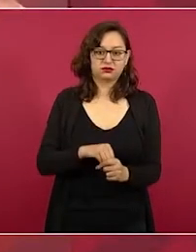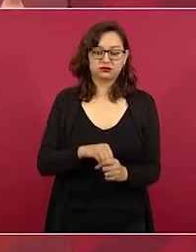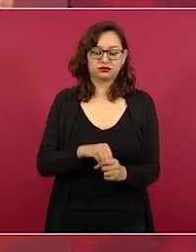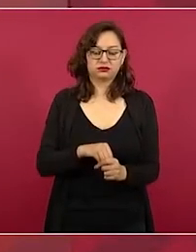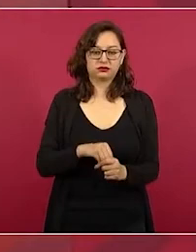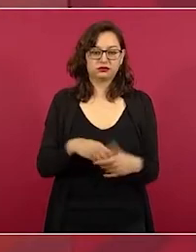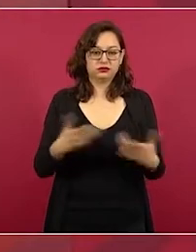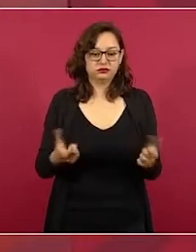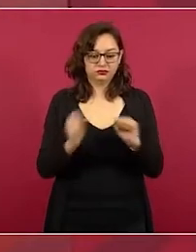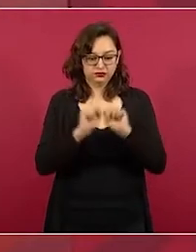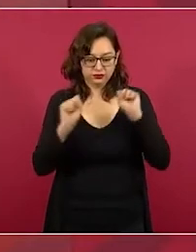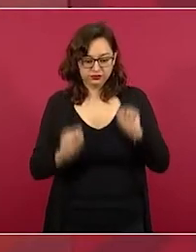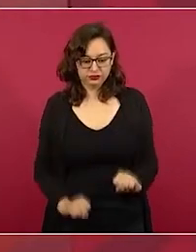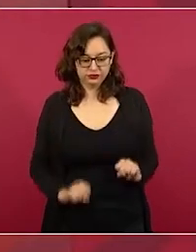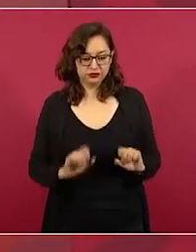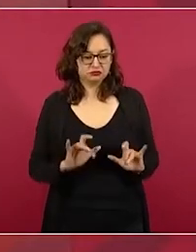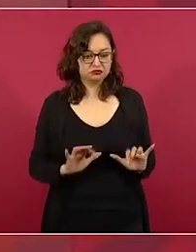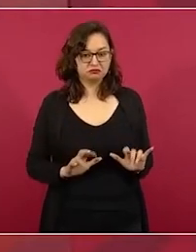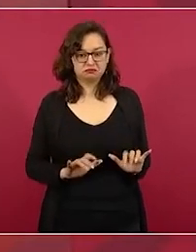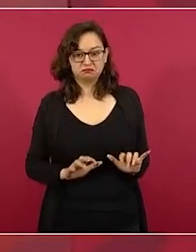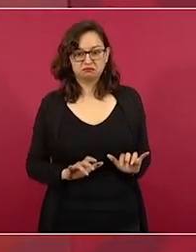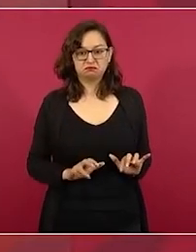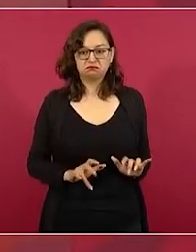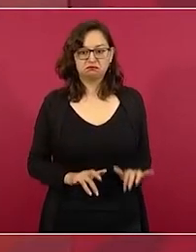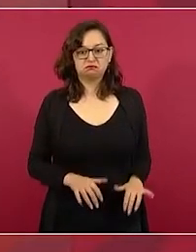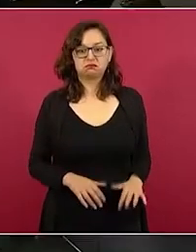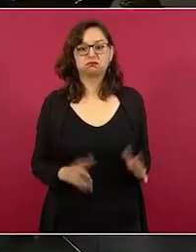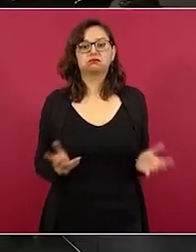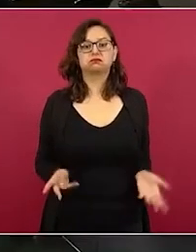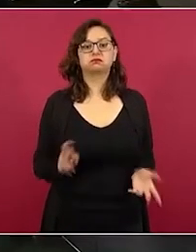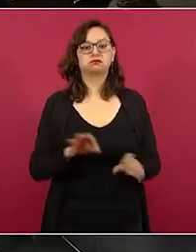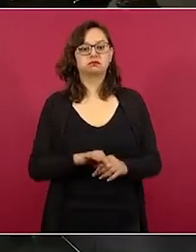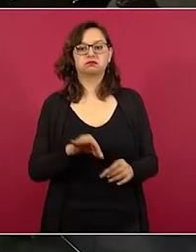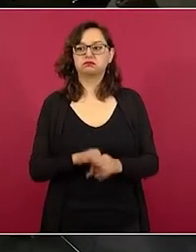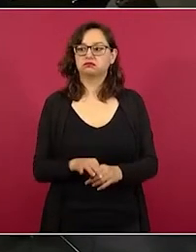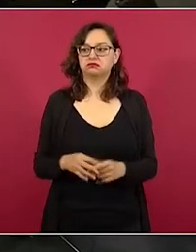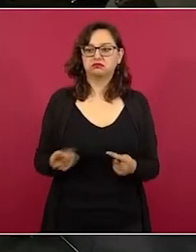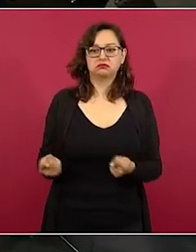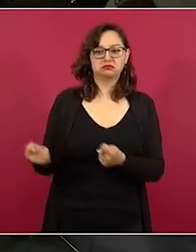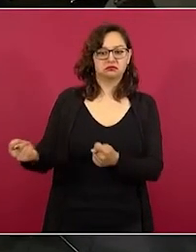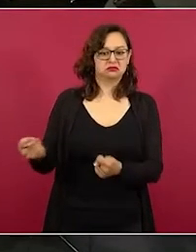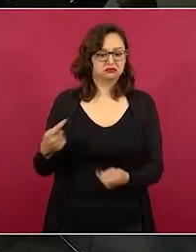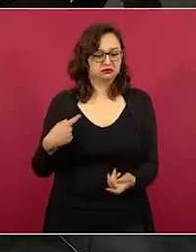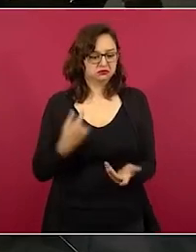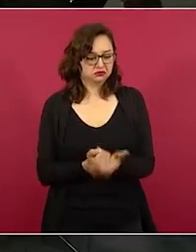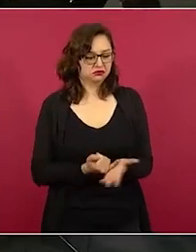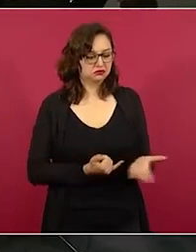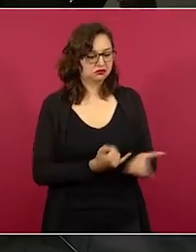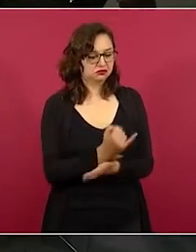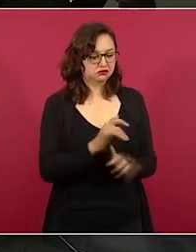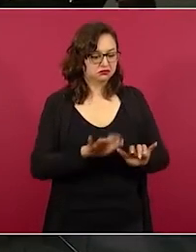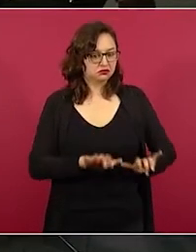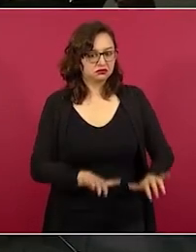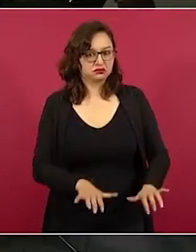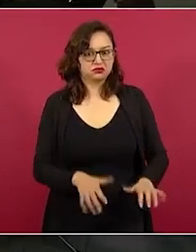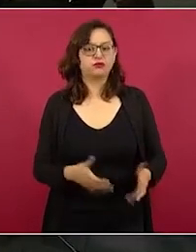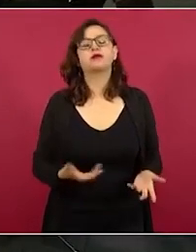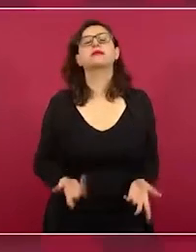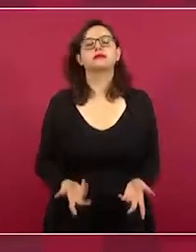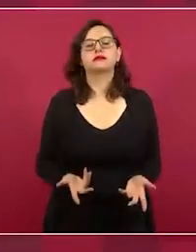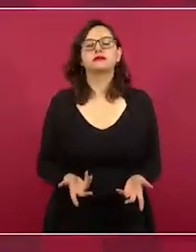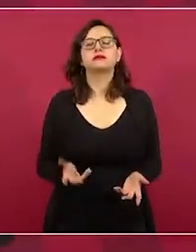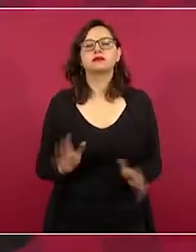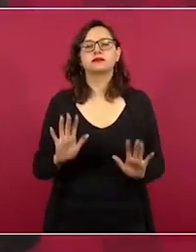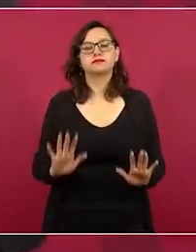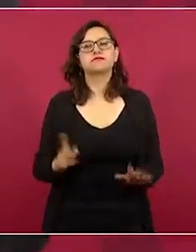que manejen el sistema. Entonces, no descartar